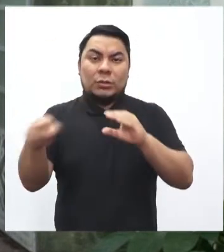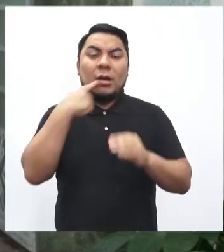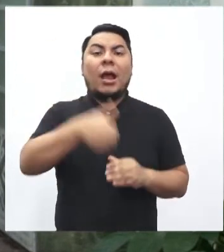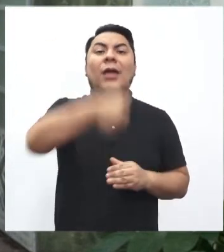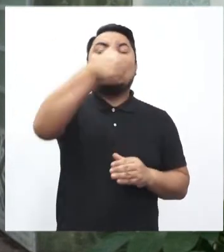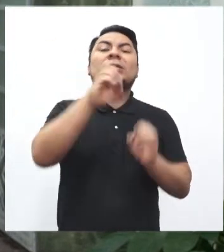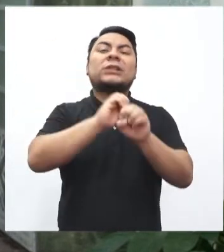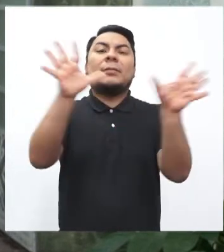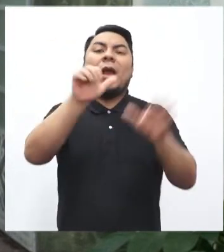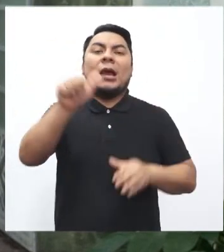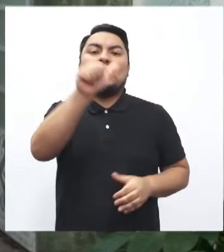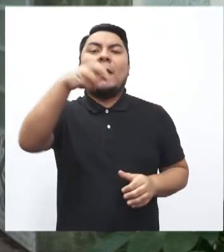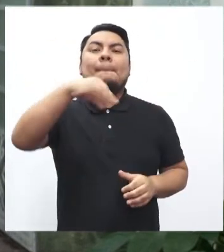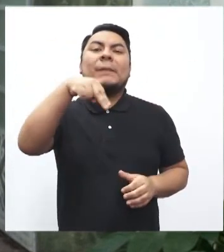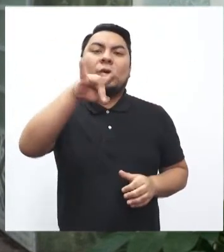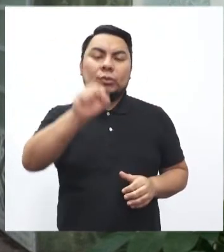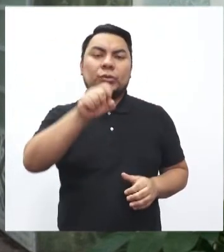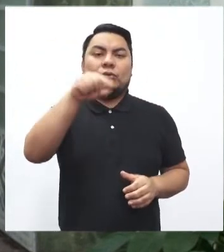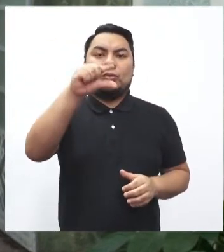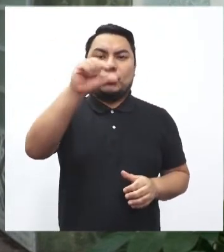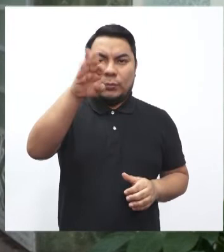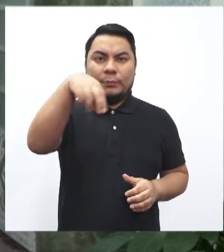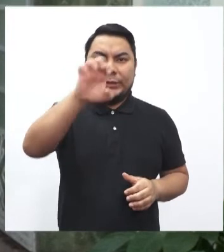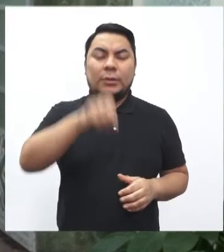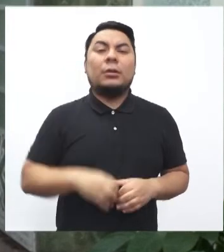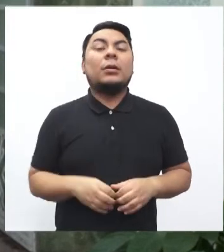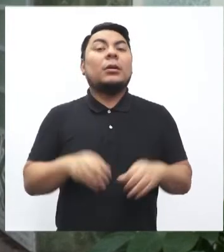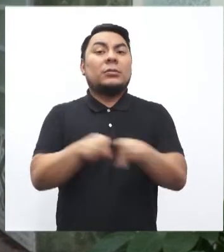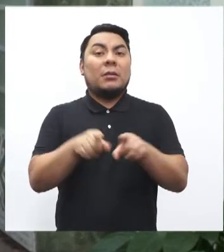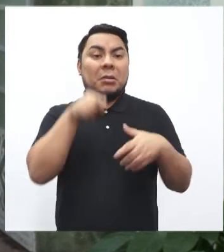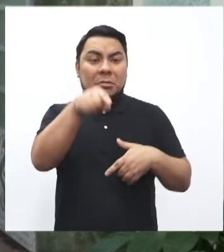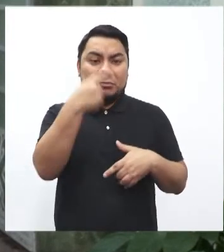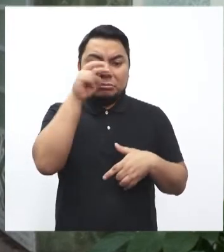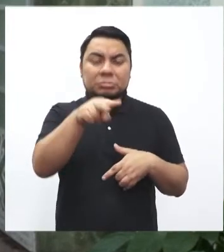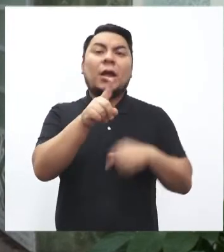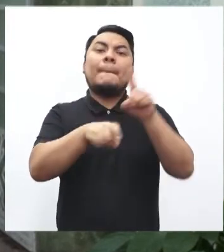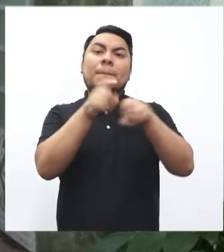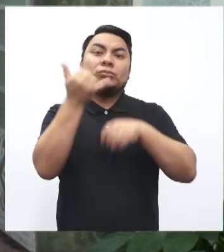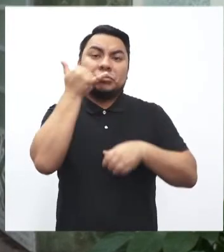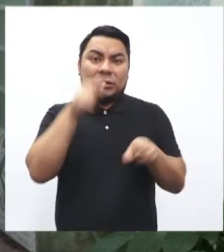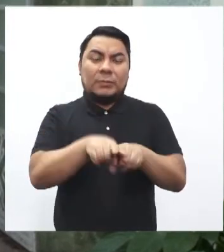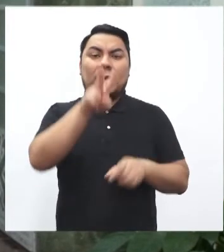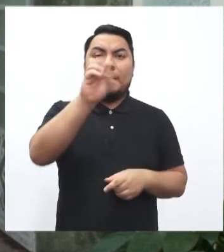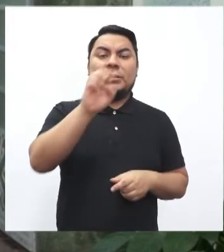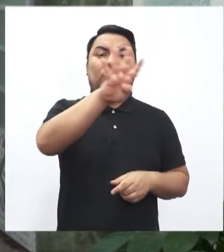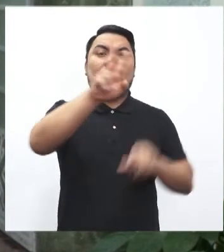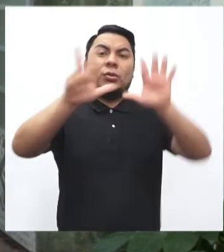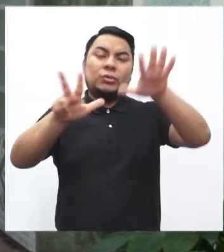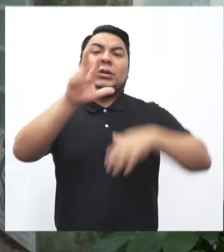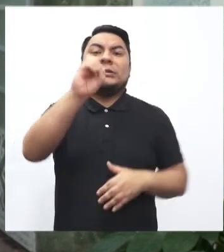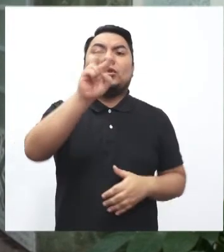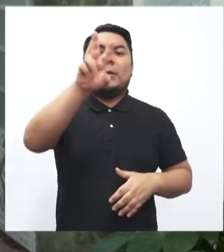autoridaddetransparencia.gob.pe y con una línea de consulta telefónica, el 20-48